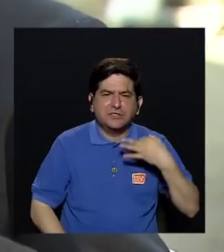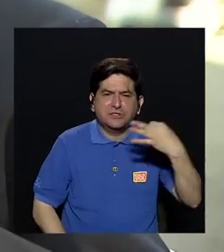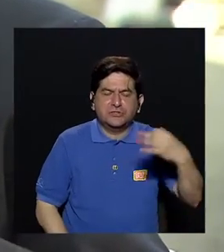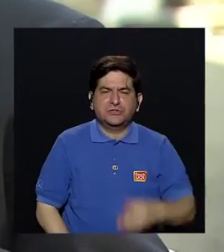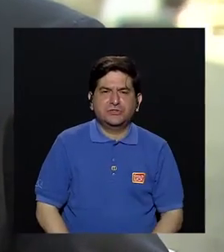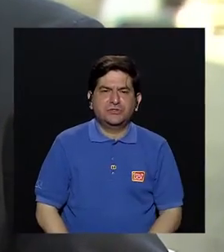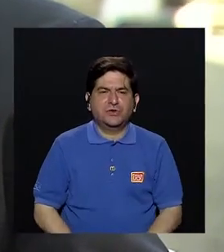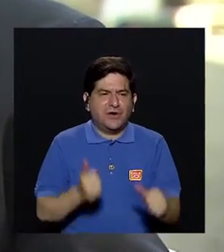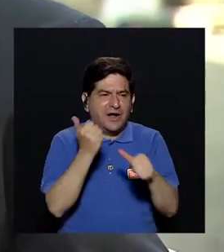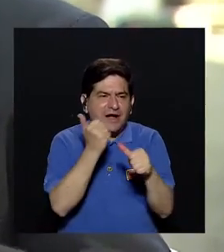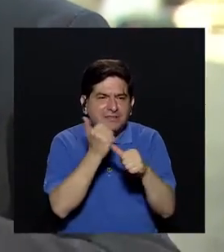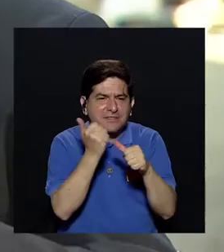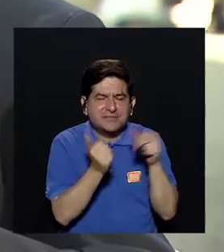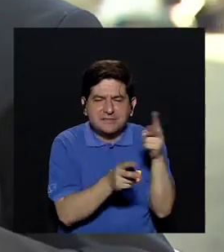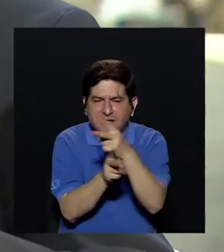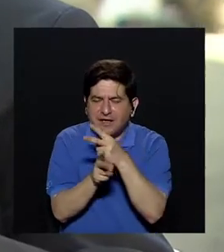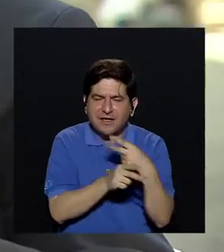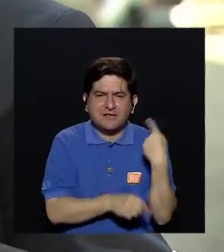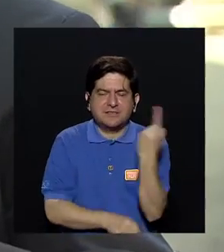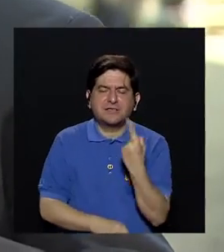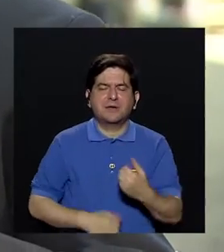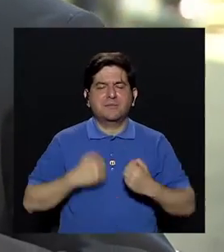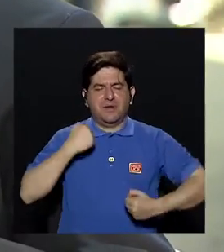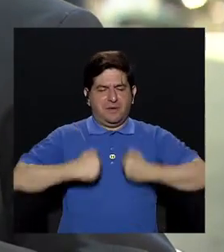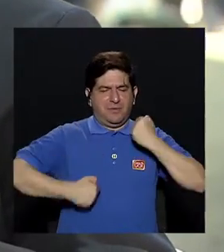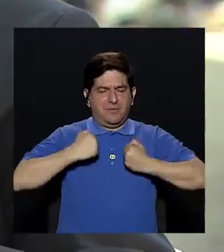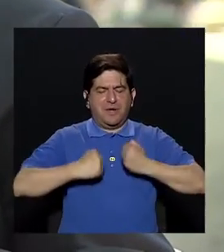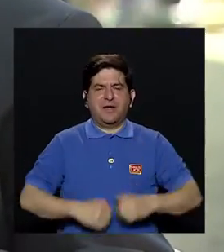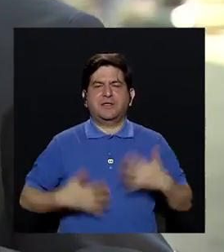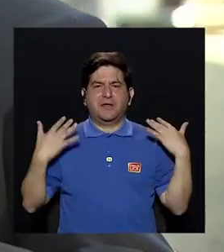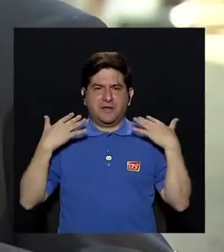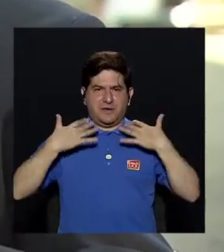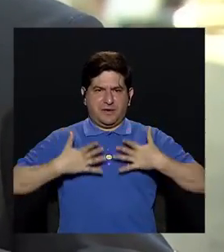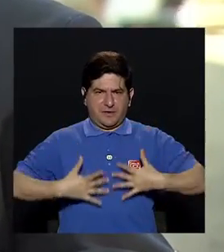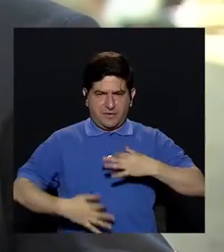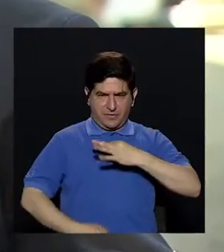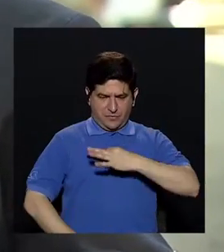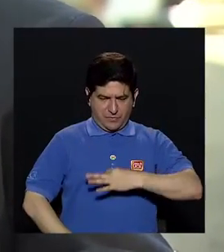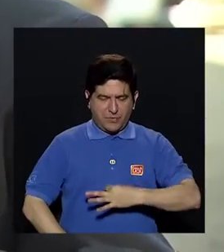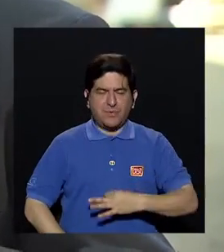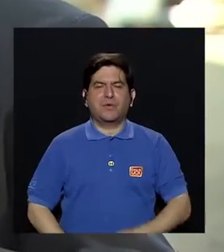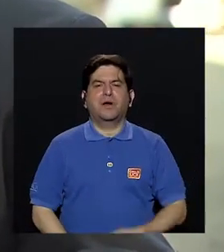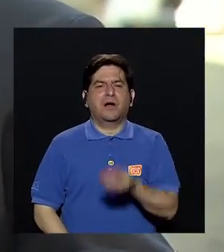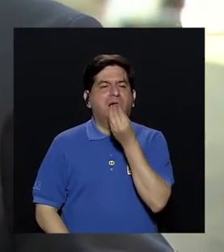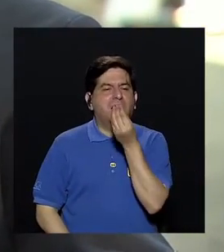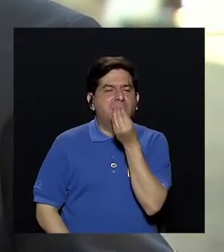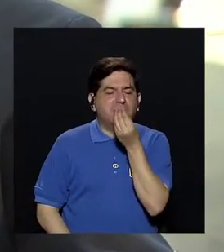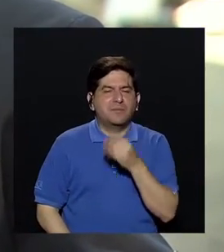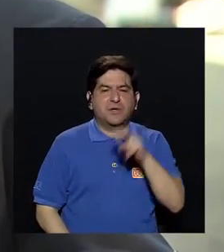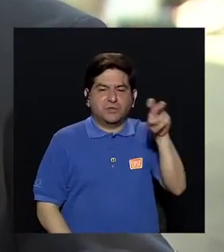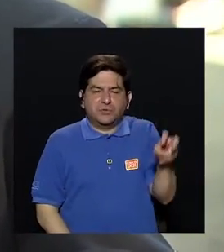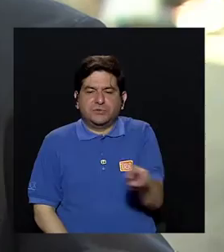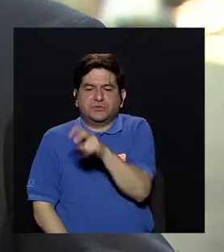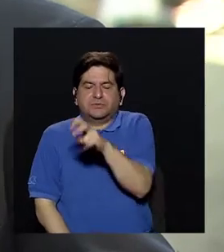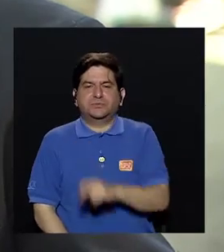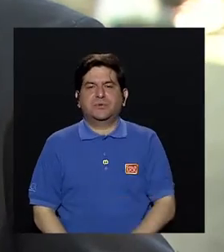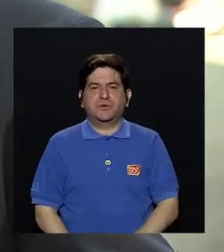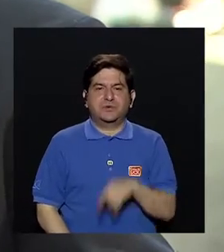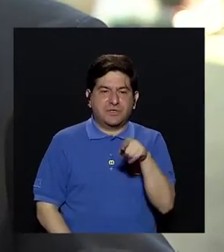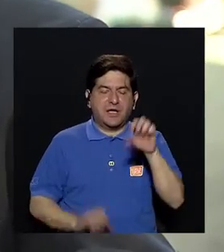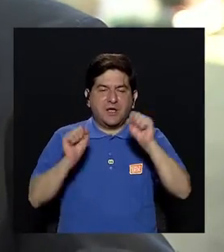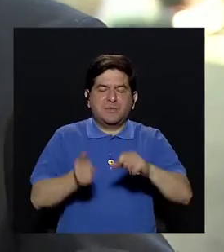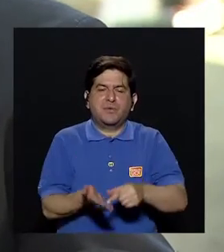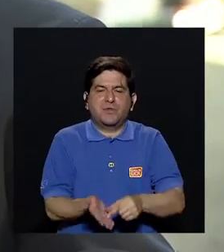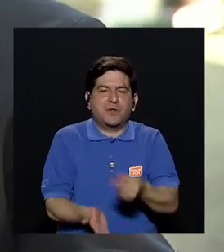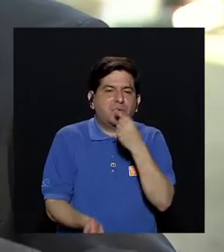asistencia y supervisión constante para el baño, para el vestido, para la alimentación, para el transporte, para